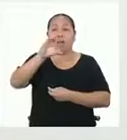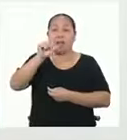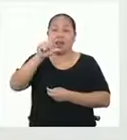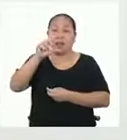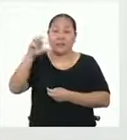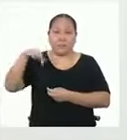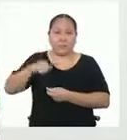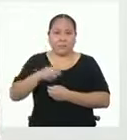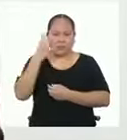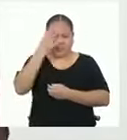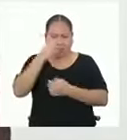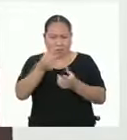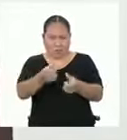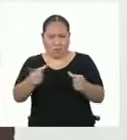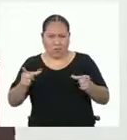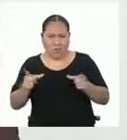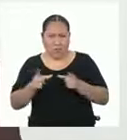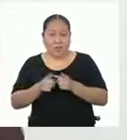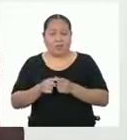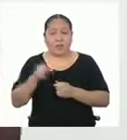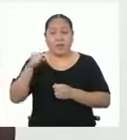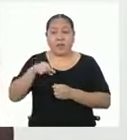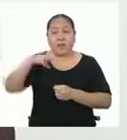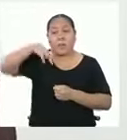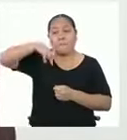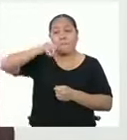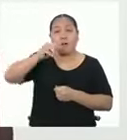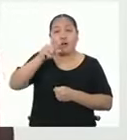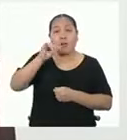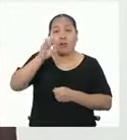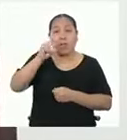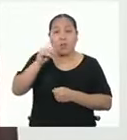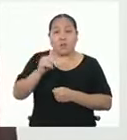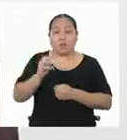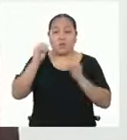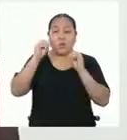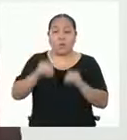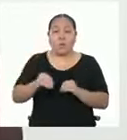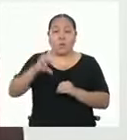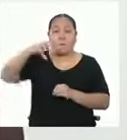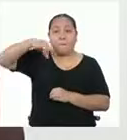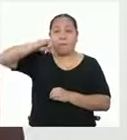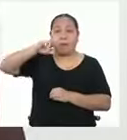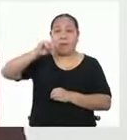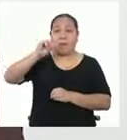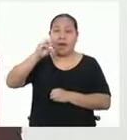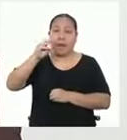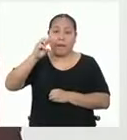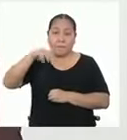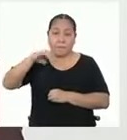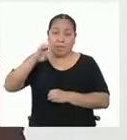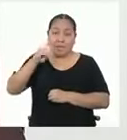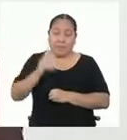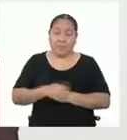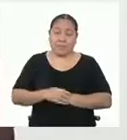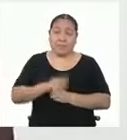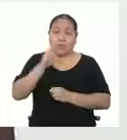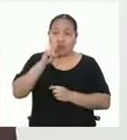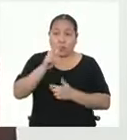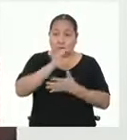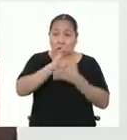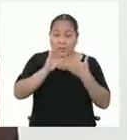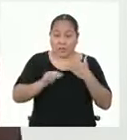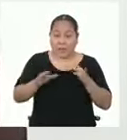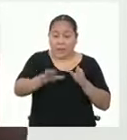ver, te respondo. Para que un poliedro pueda ser considerado como pirámide, debe cumplir dos condiciones. Primero,